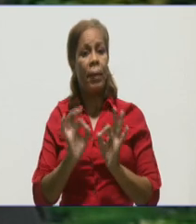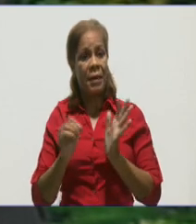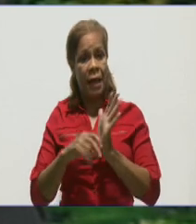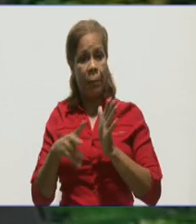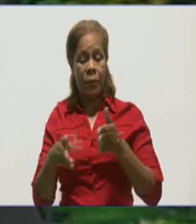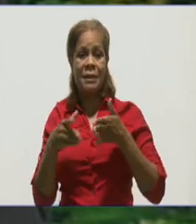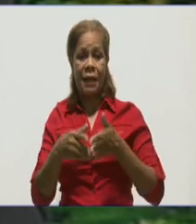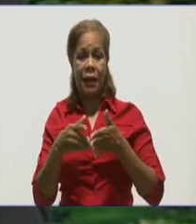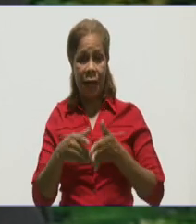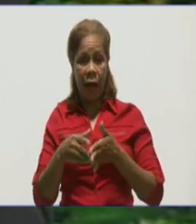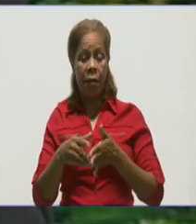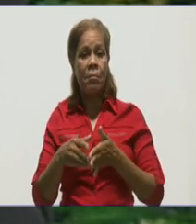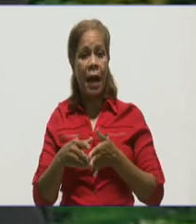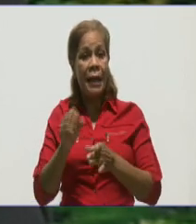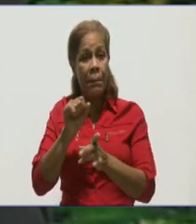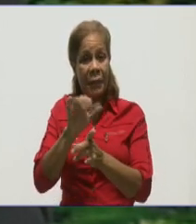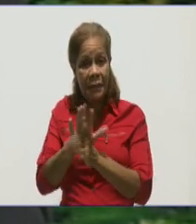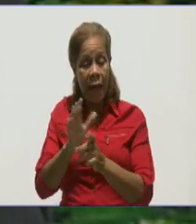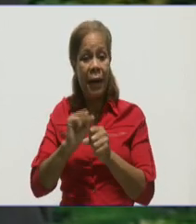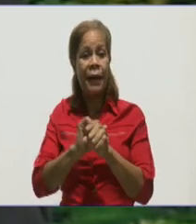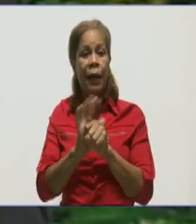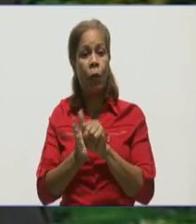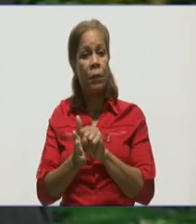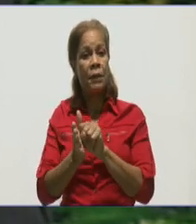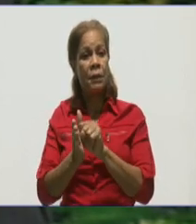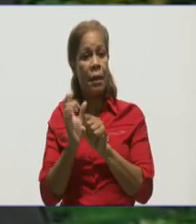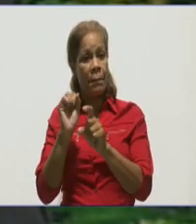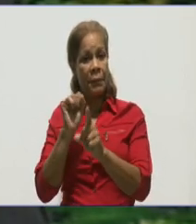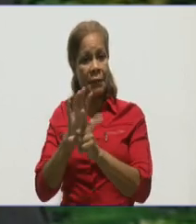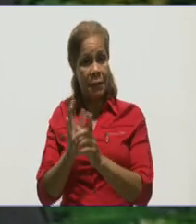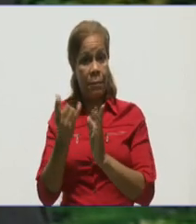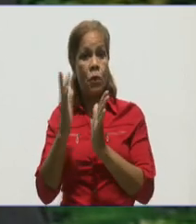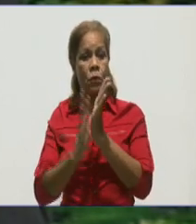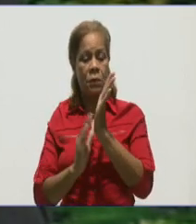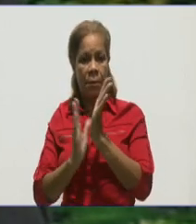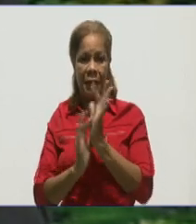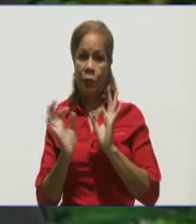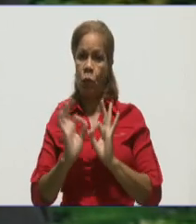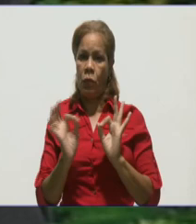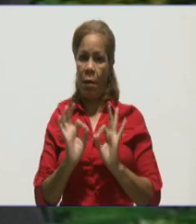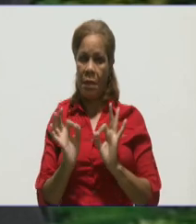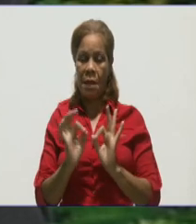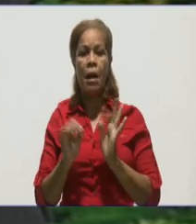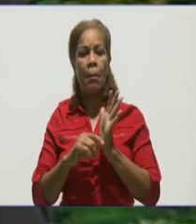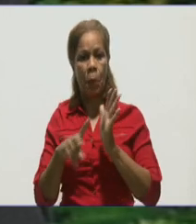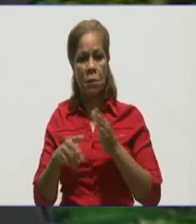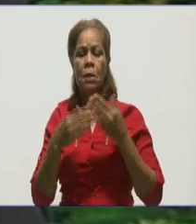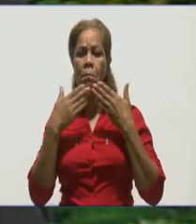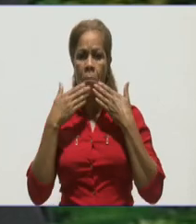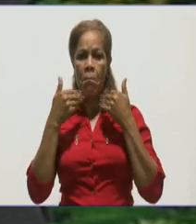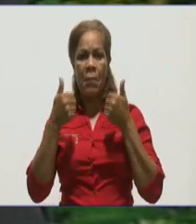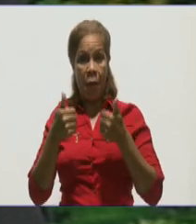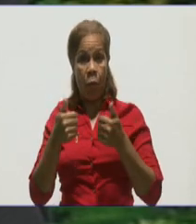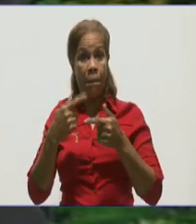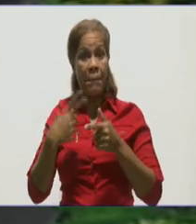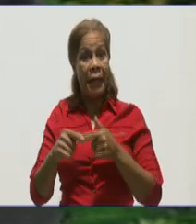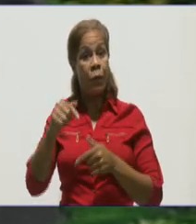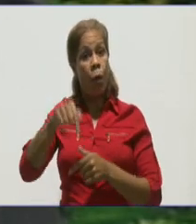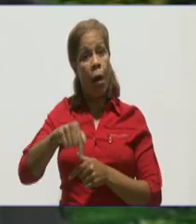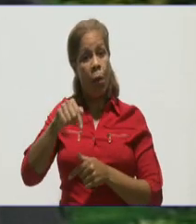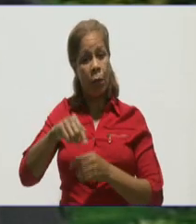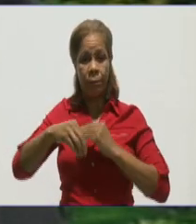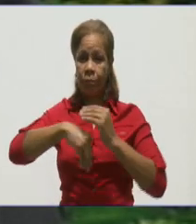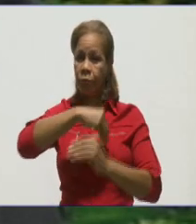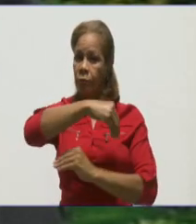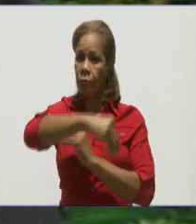limitada e iniciaba precisamente esta enfermedad en el país. Sin embargo, ahora ha sido un